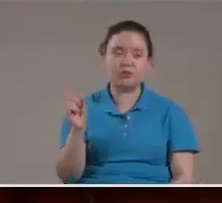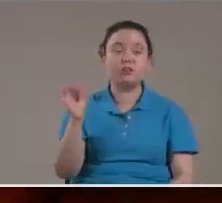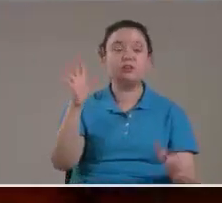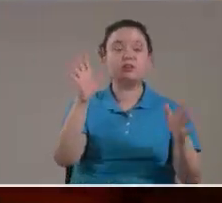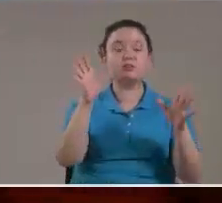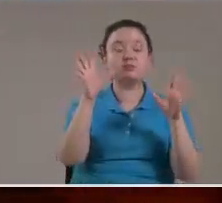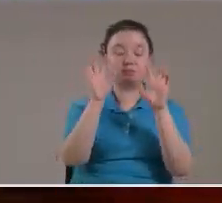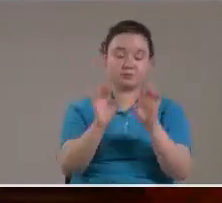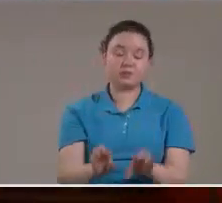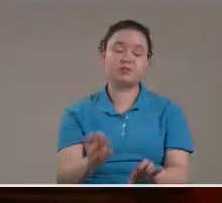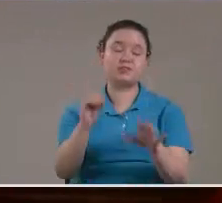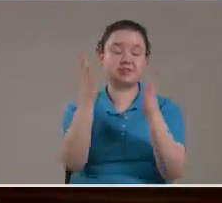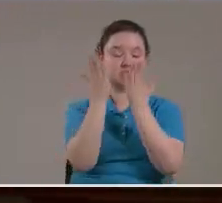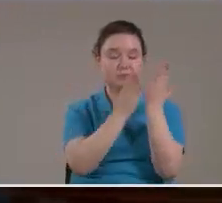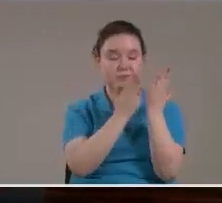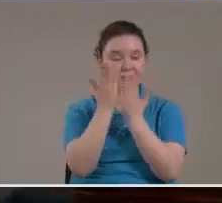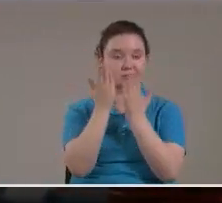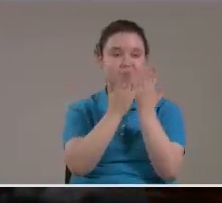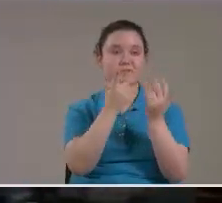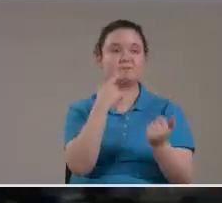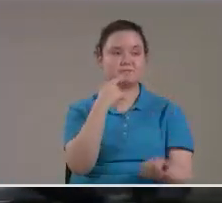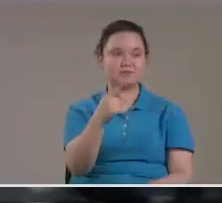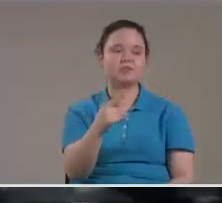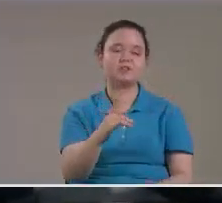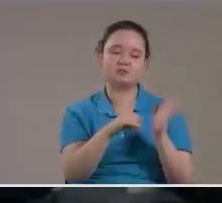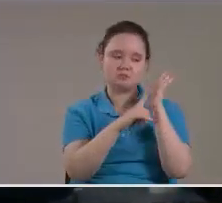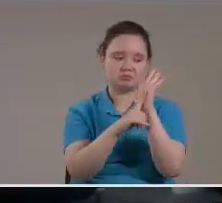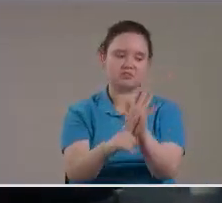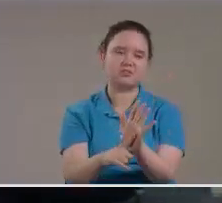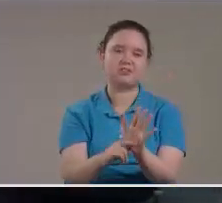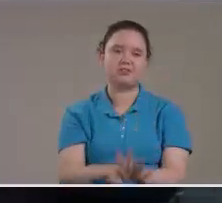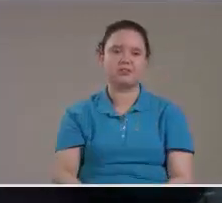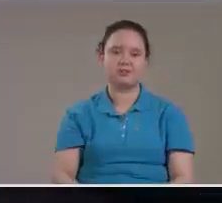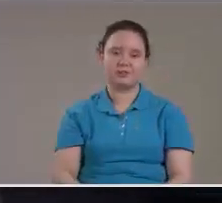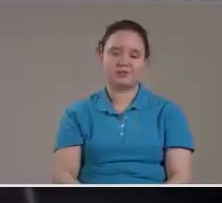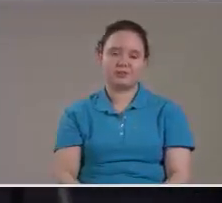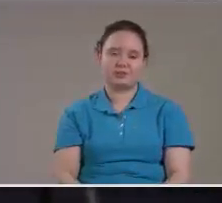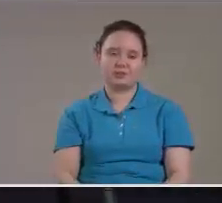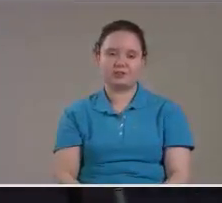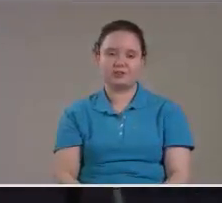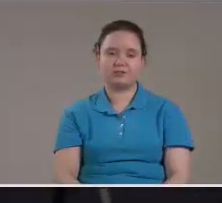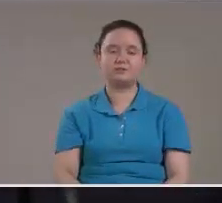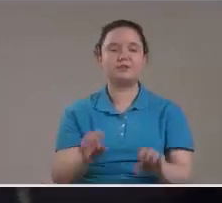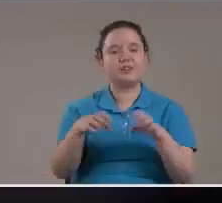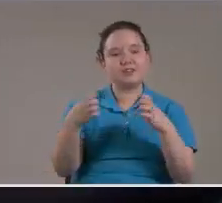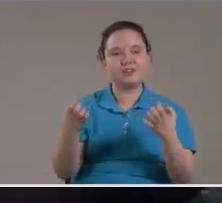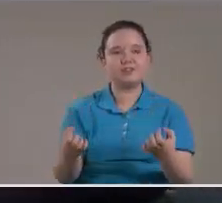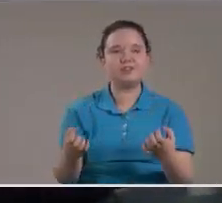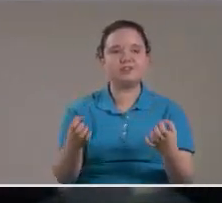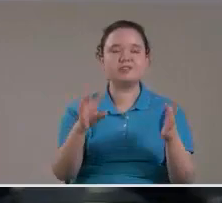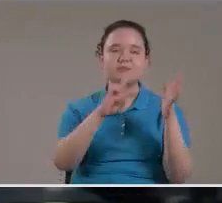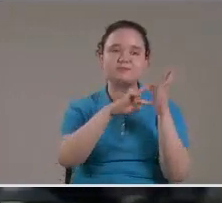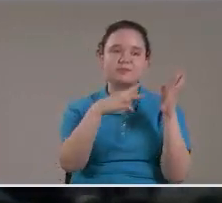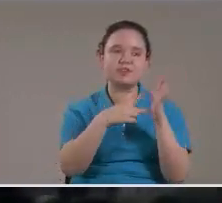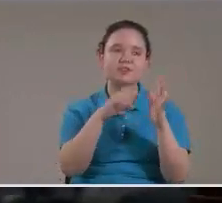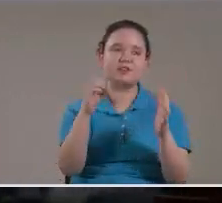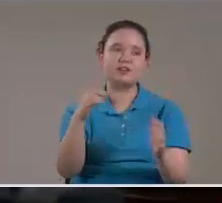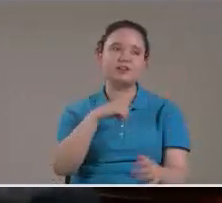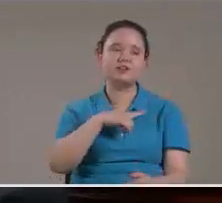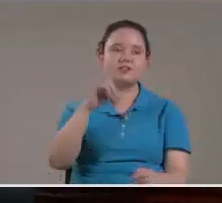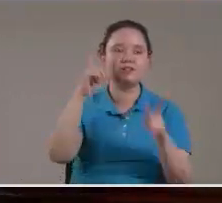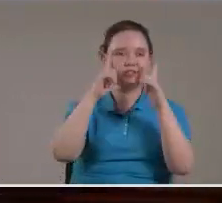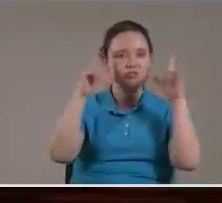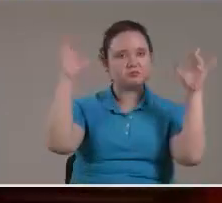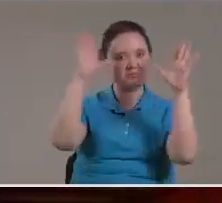científicos Lo han dicho Yo creo que hasta Les pasé un video En algún momento De esta realidad Entonces Quiere decir Que se está